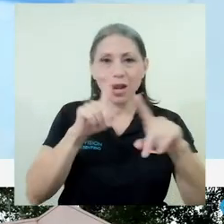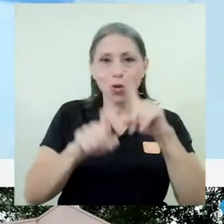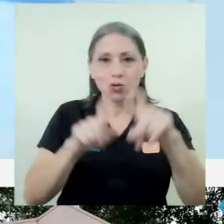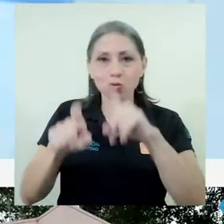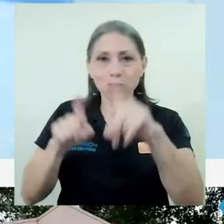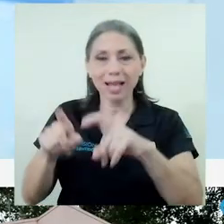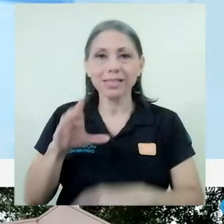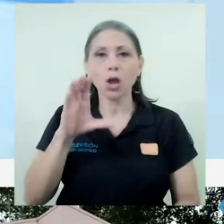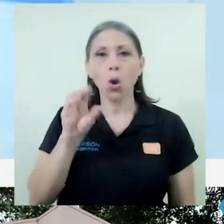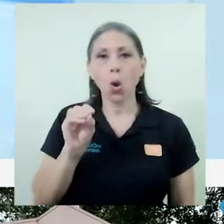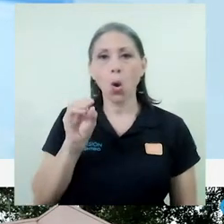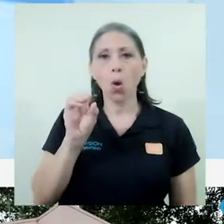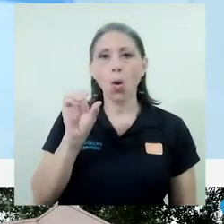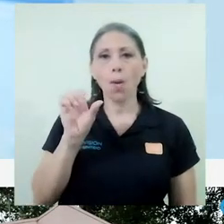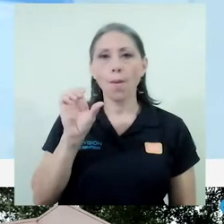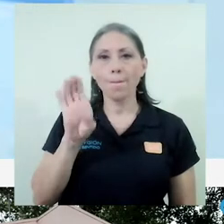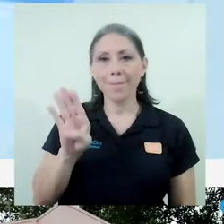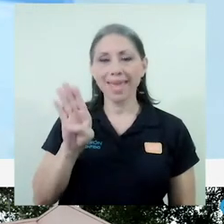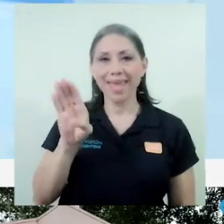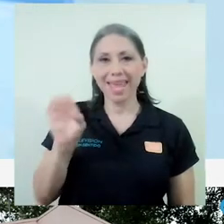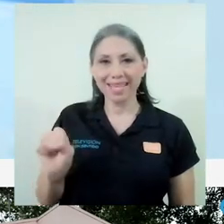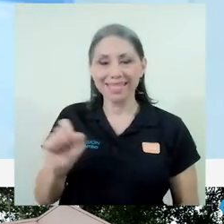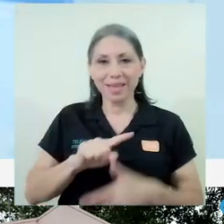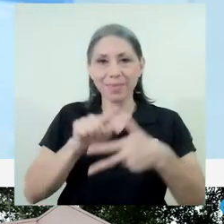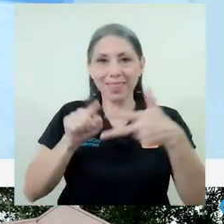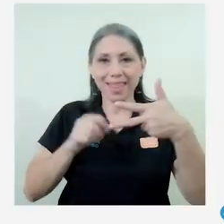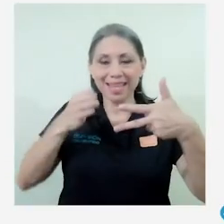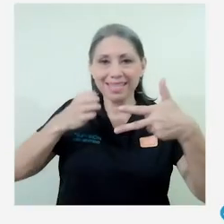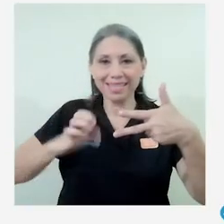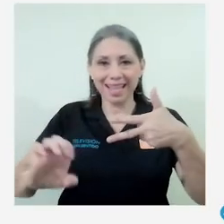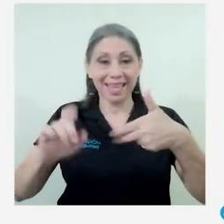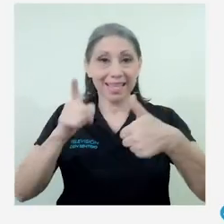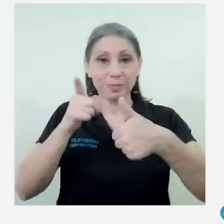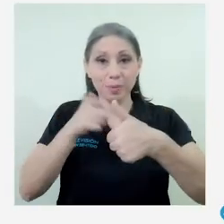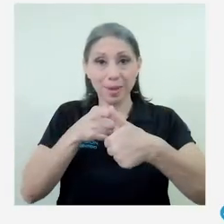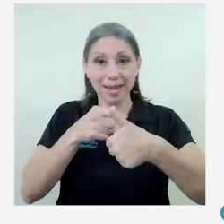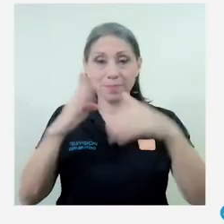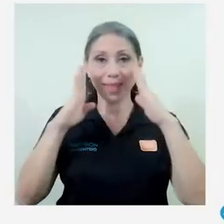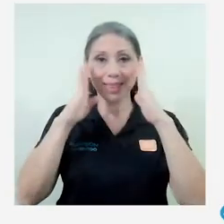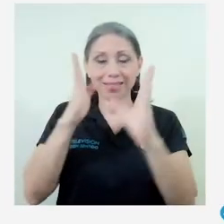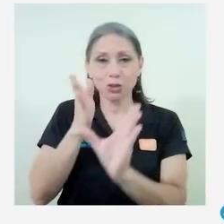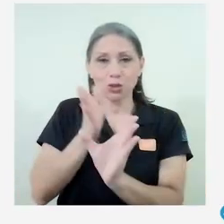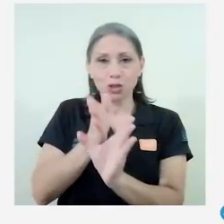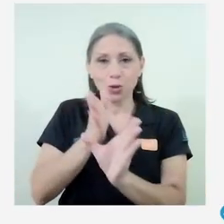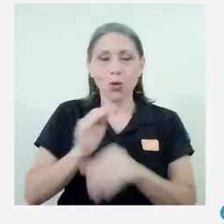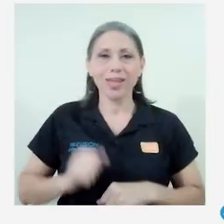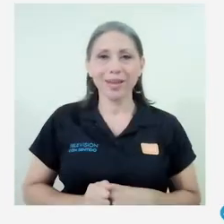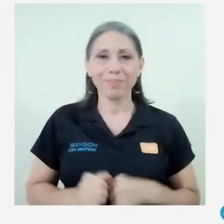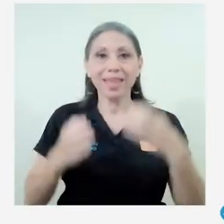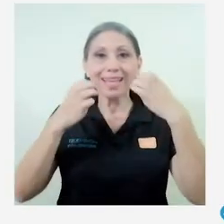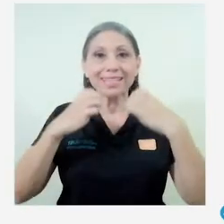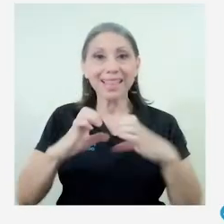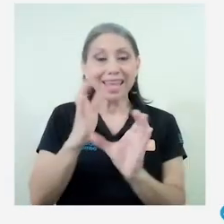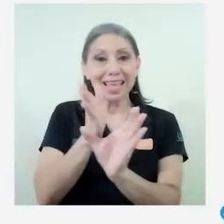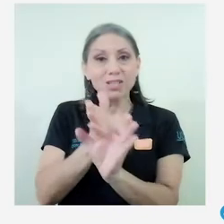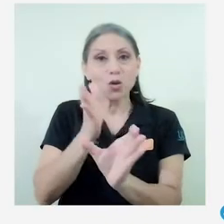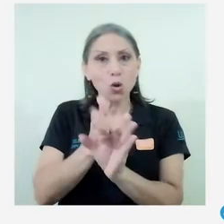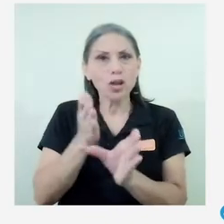OBS tiene tres estrategias, la primera es la atención psicológica. La estrategia de psicología es darles